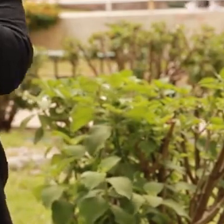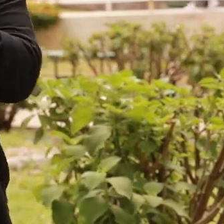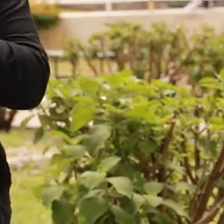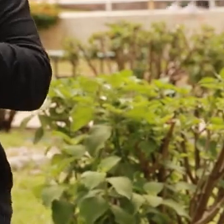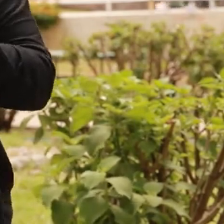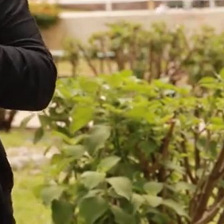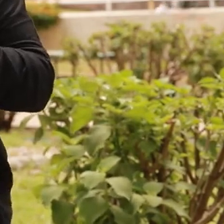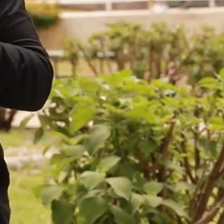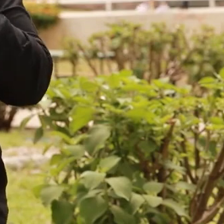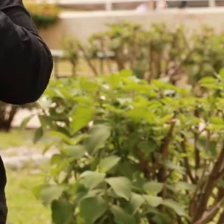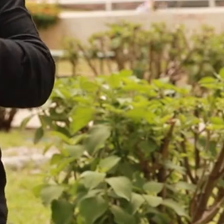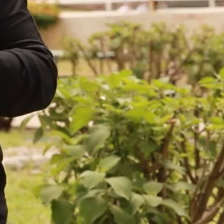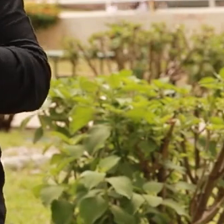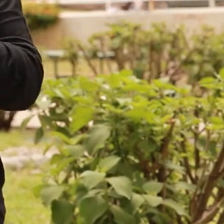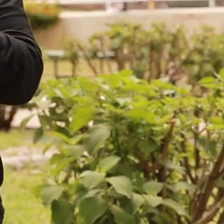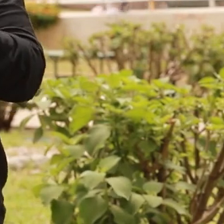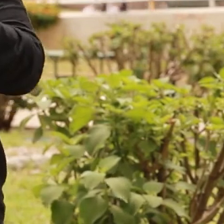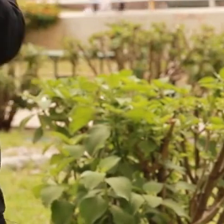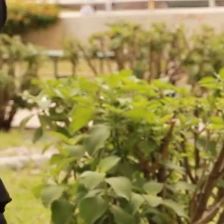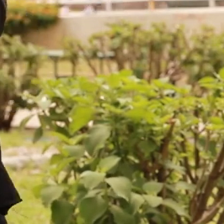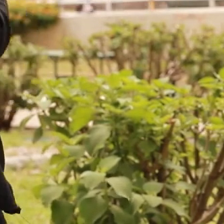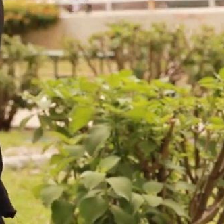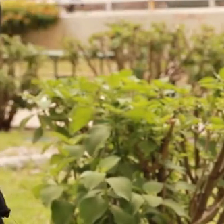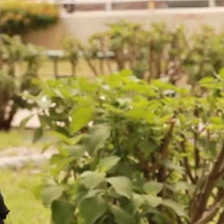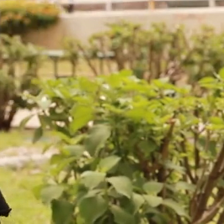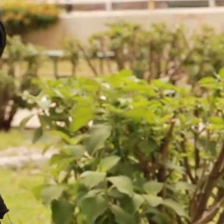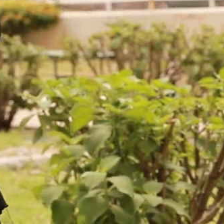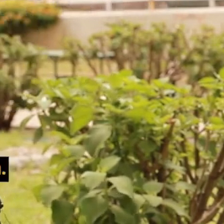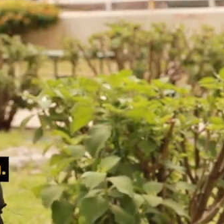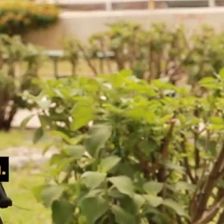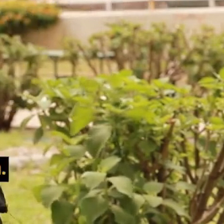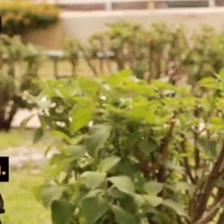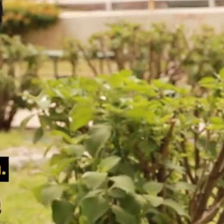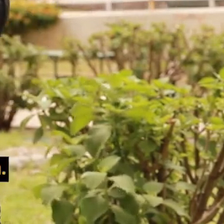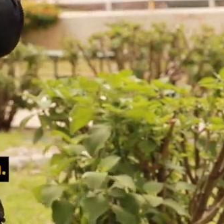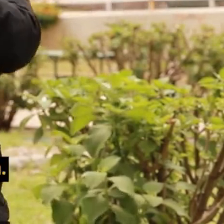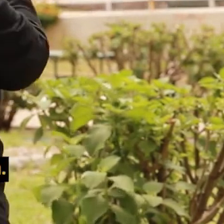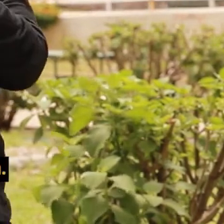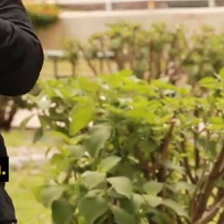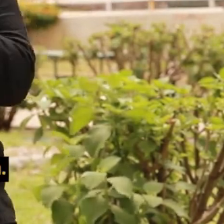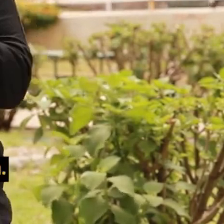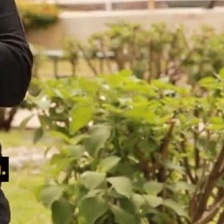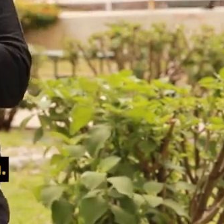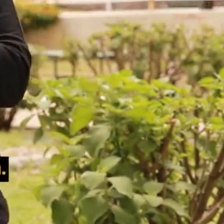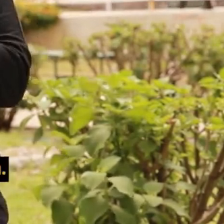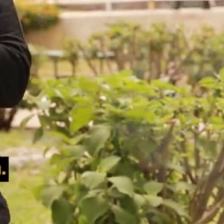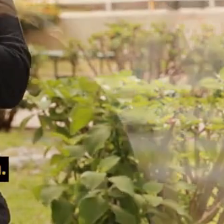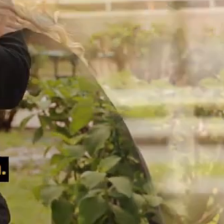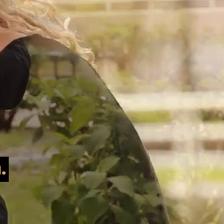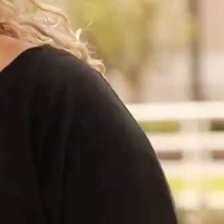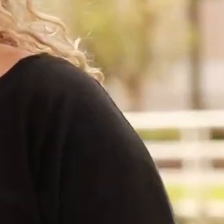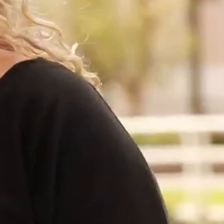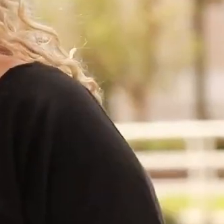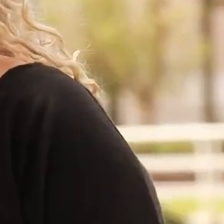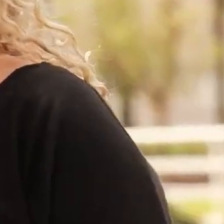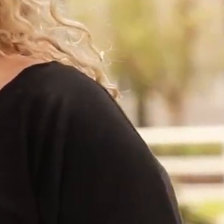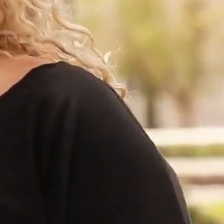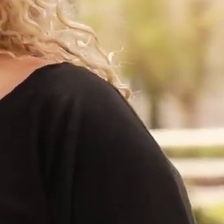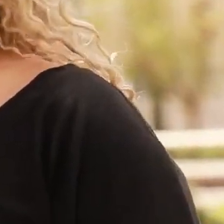O si alguna persona sorda no sabe la lectura labial, hay otras soluciones que hacen posible la comunicación.